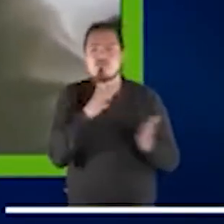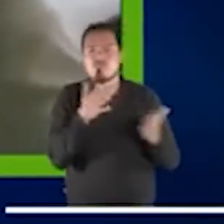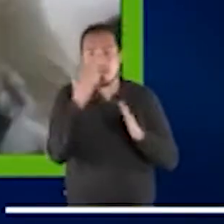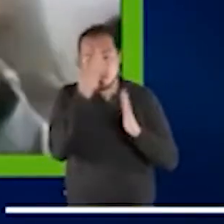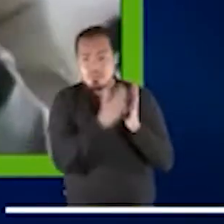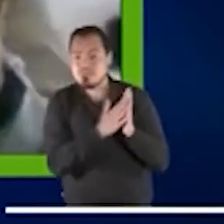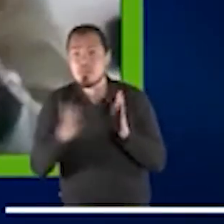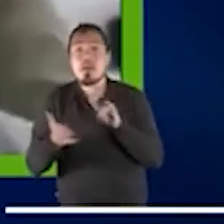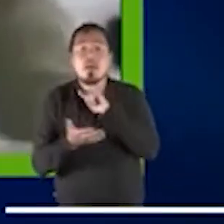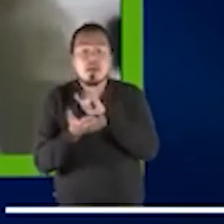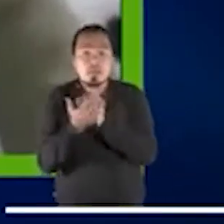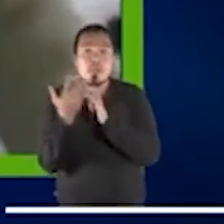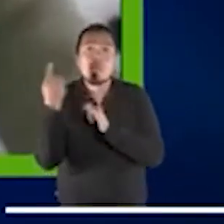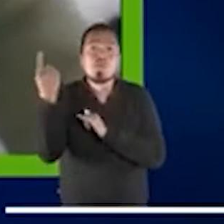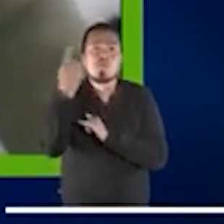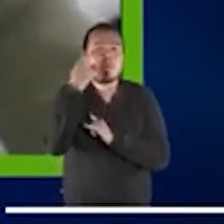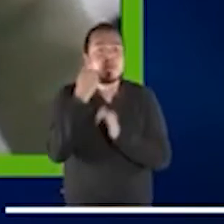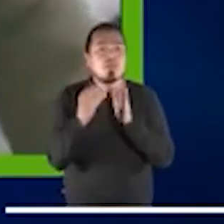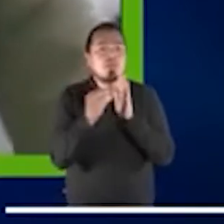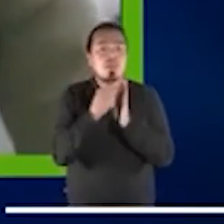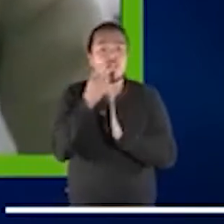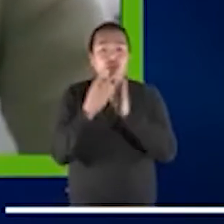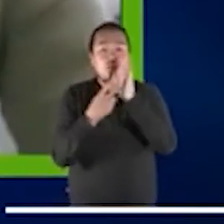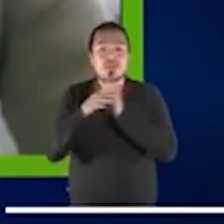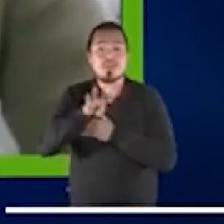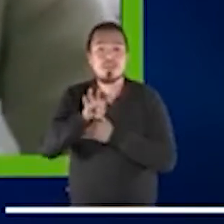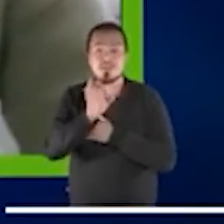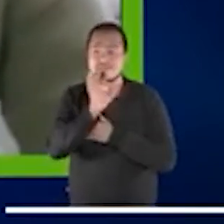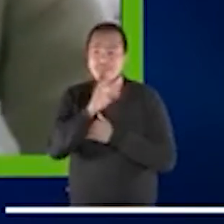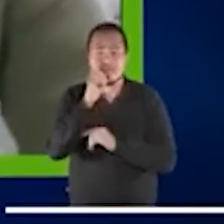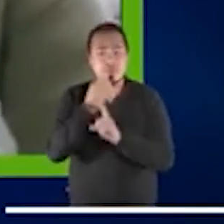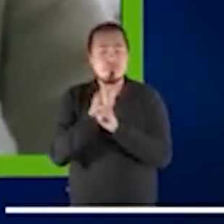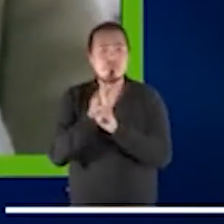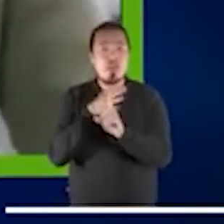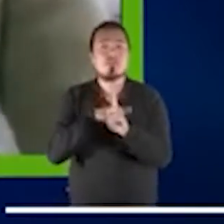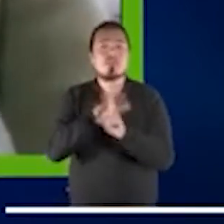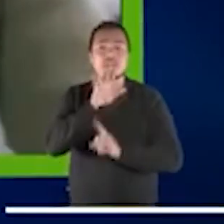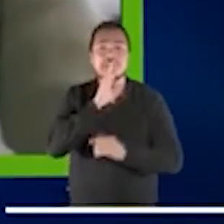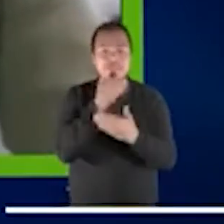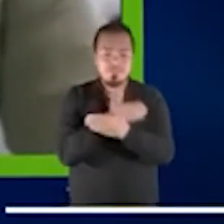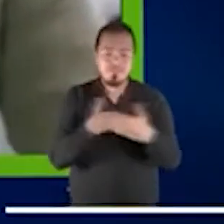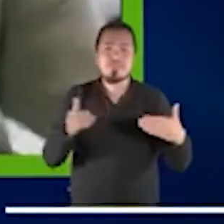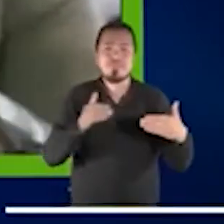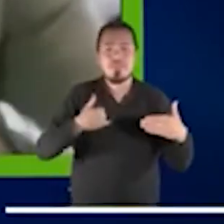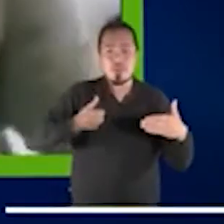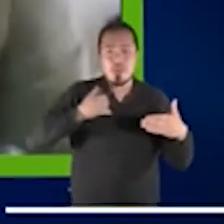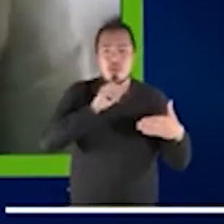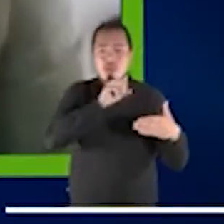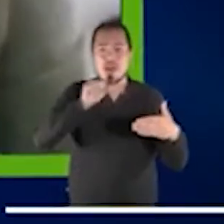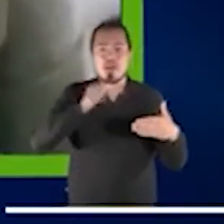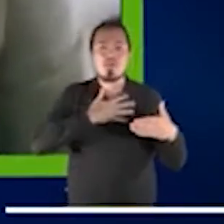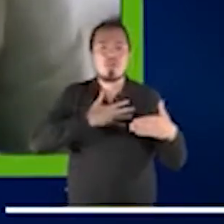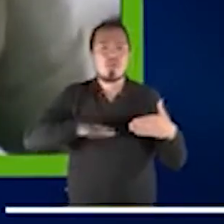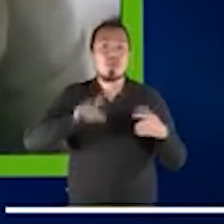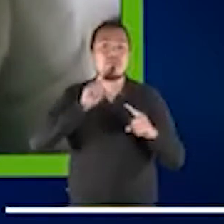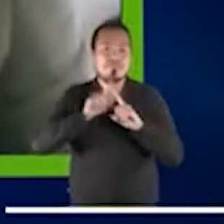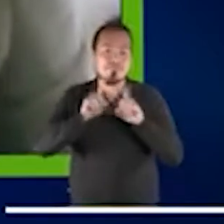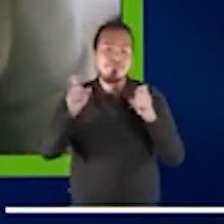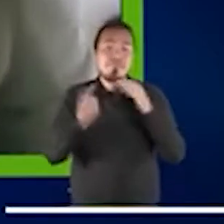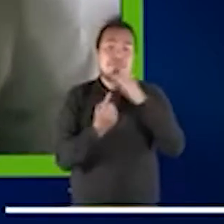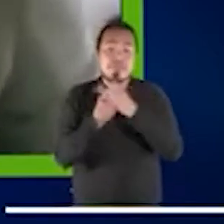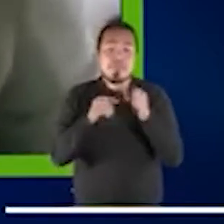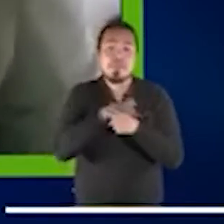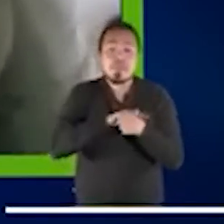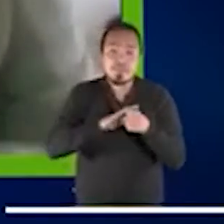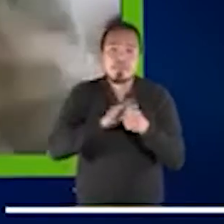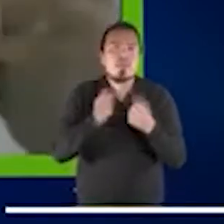regionales destacaron que el COVID-19 iba a impactar con cáncer general en niños, niñas y adolescentes en diferentes cuestiones, tales como